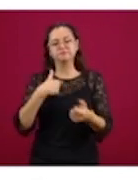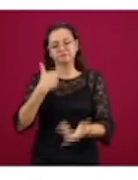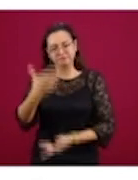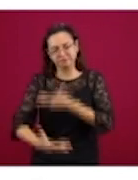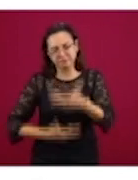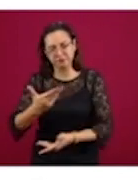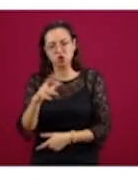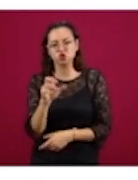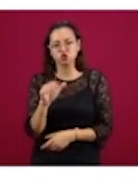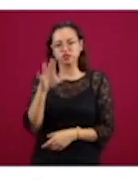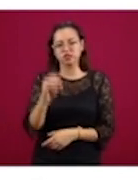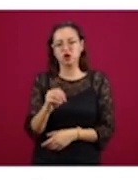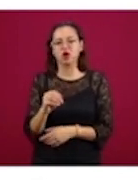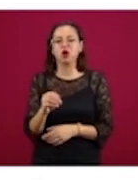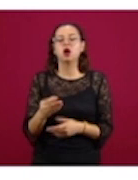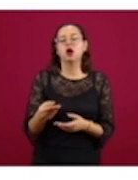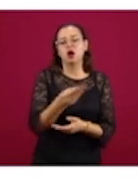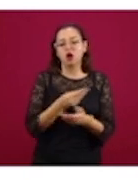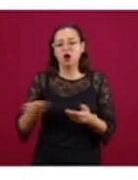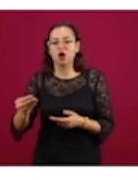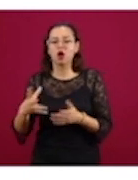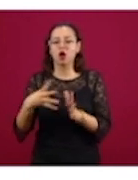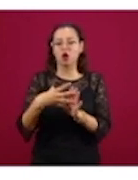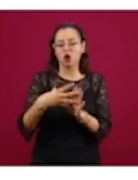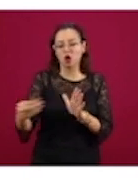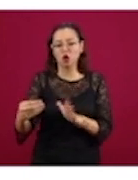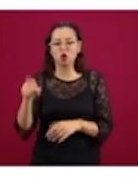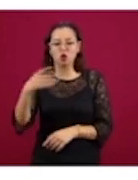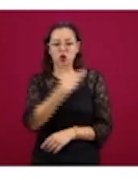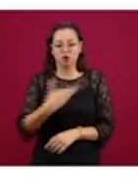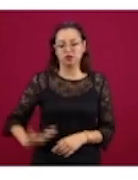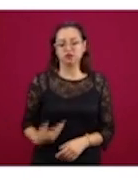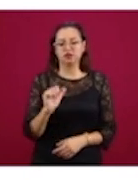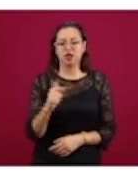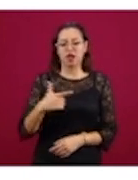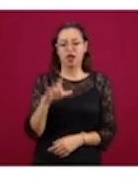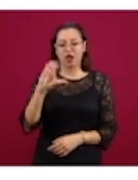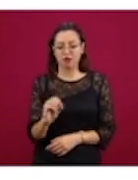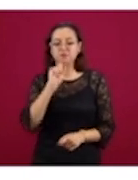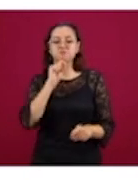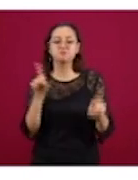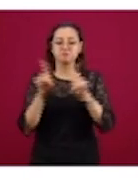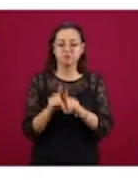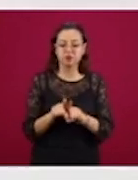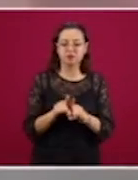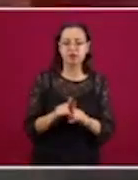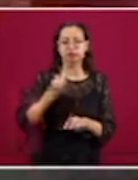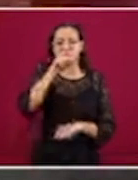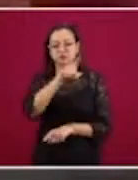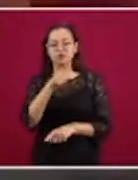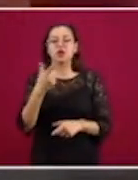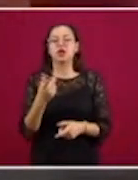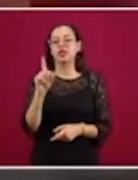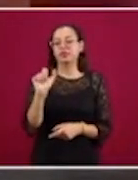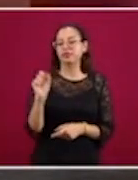Energía. Y tirai copia para el licenciado Andrés Manuel López Obrador, presidente de México. Y para el ministro